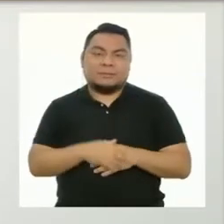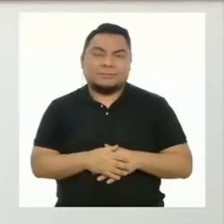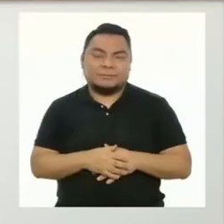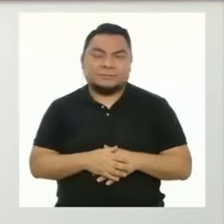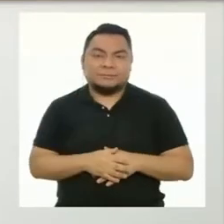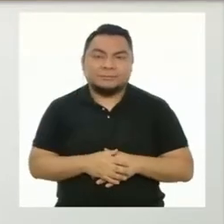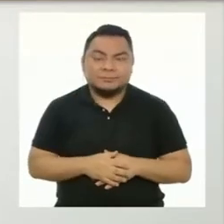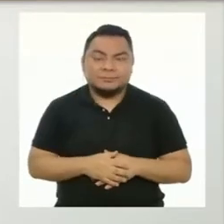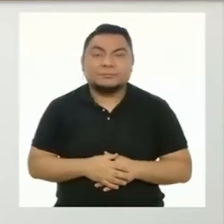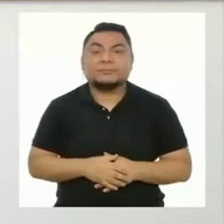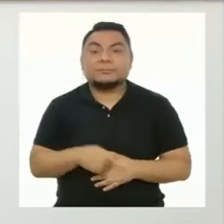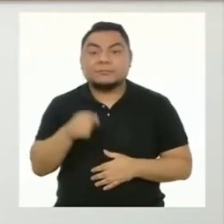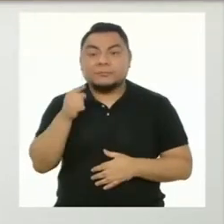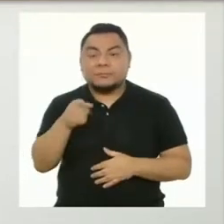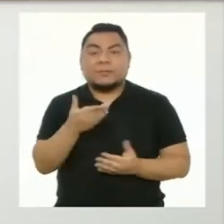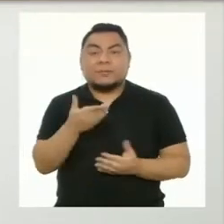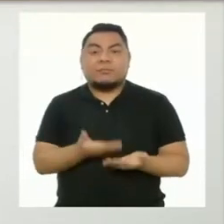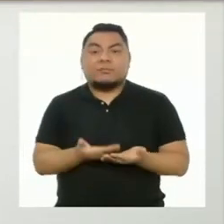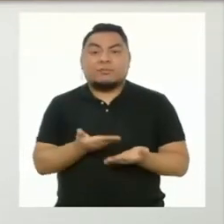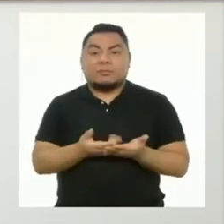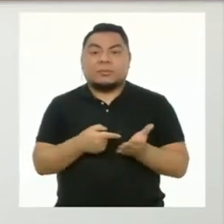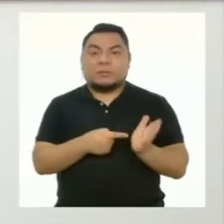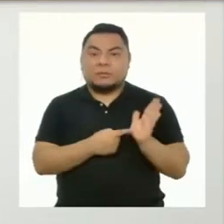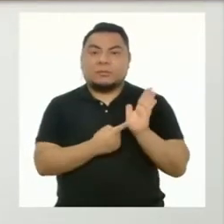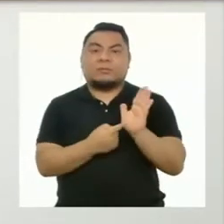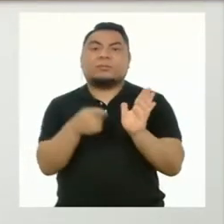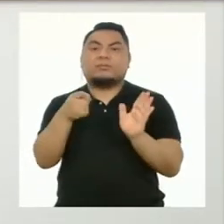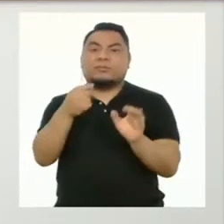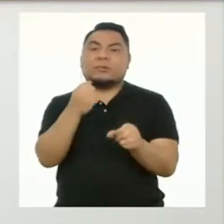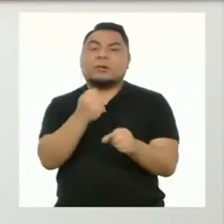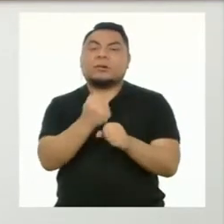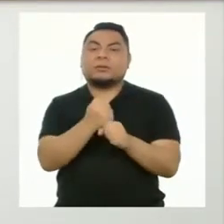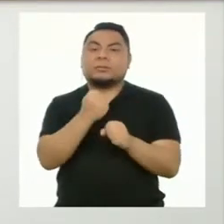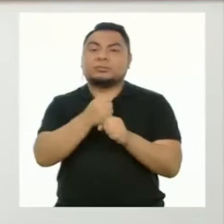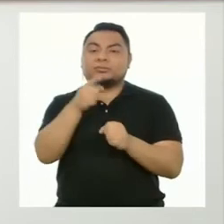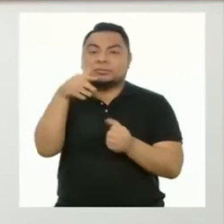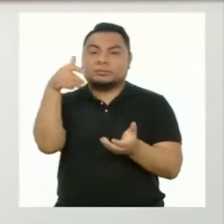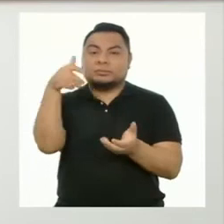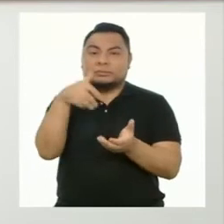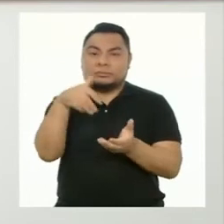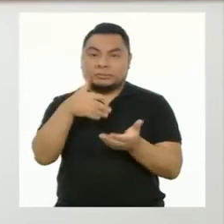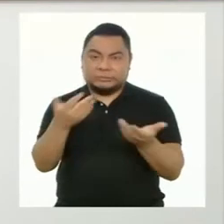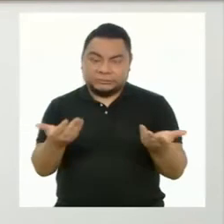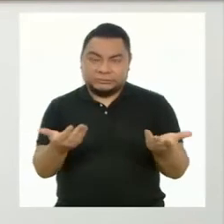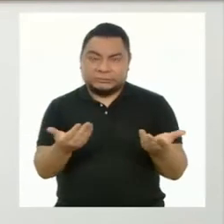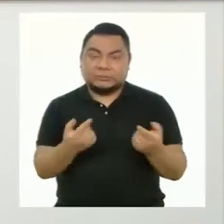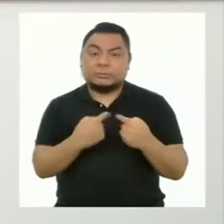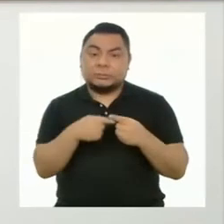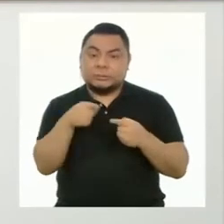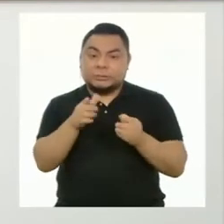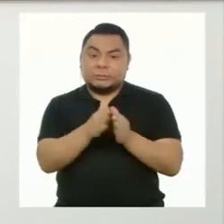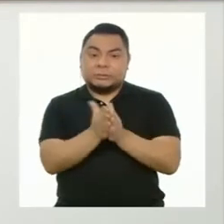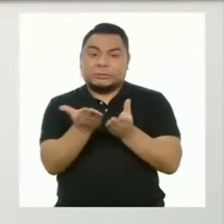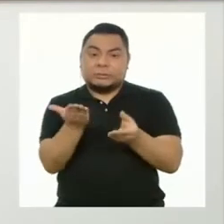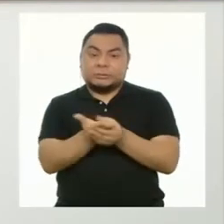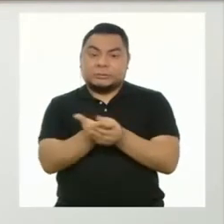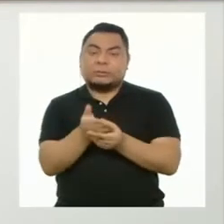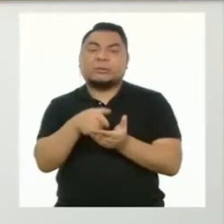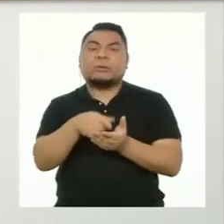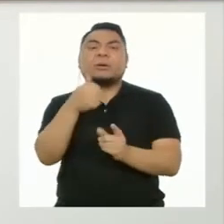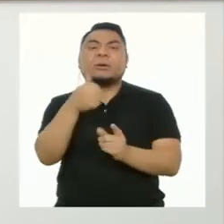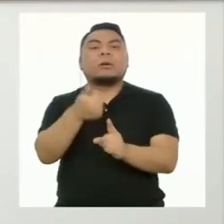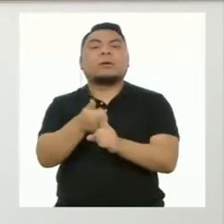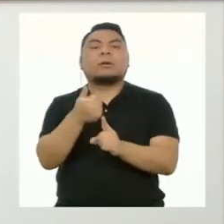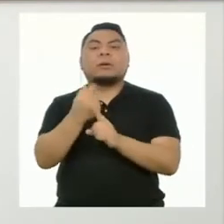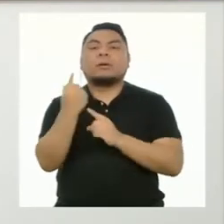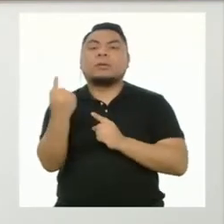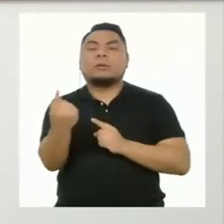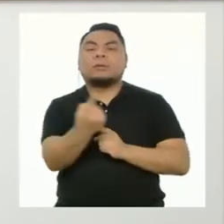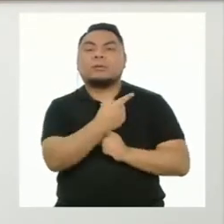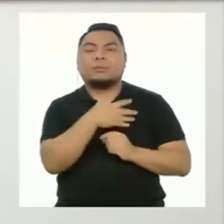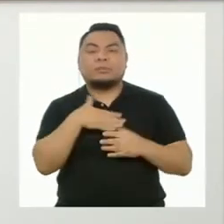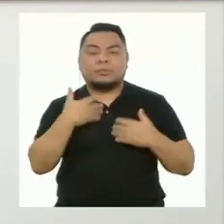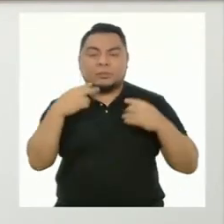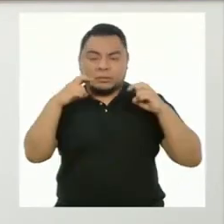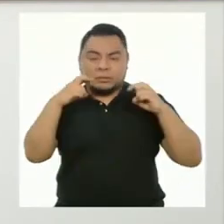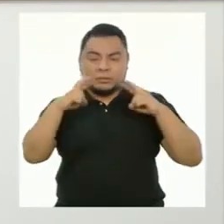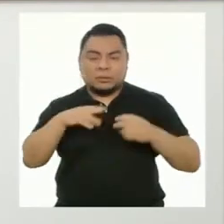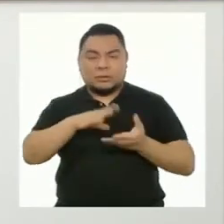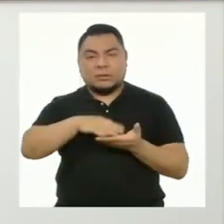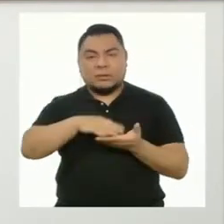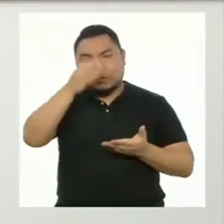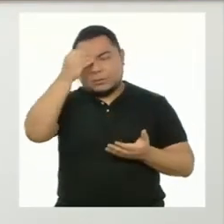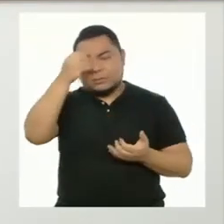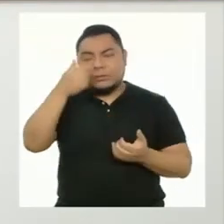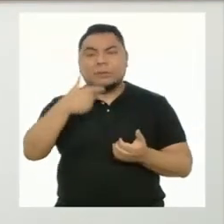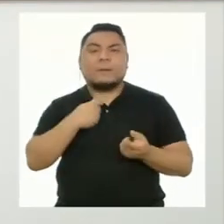Y no solo por registro. El portafolio es un instrumento para que cada uno pueda evaluar su aprendizaje y así